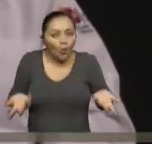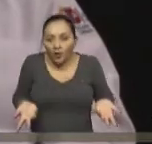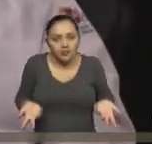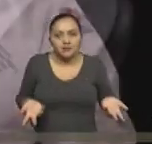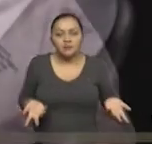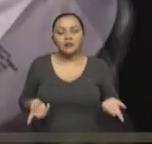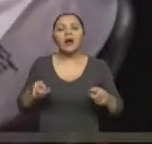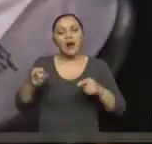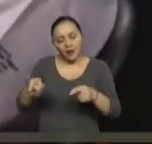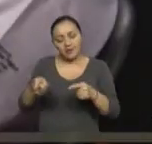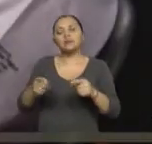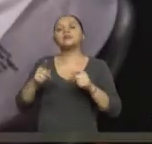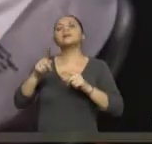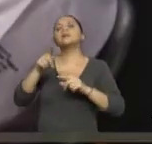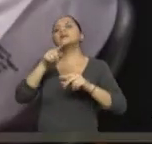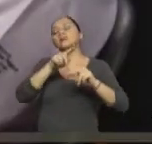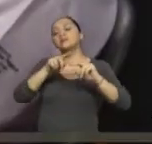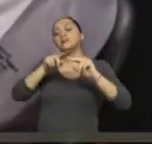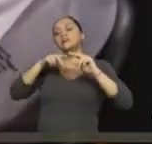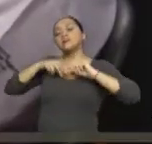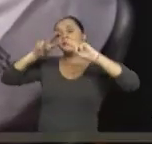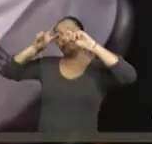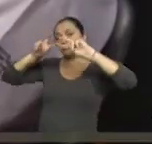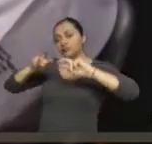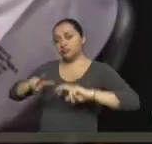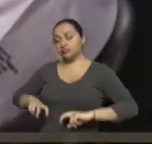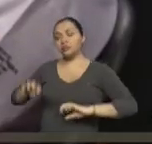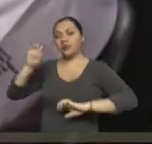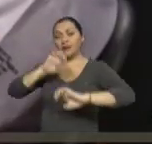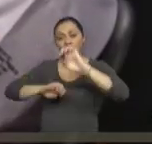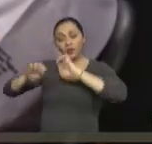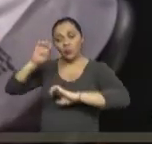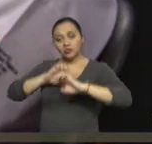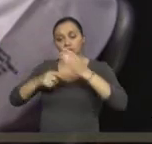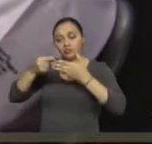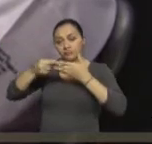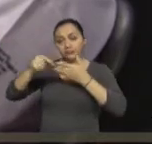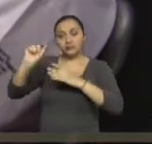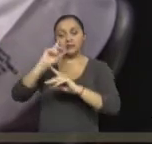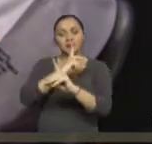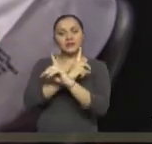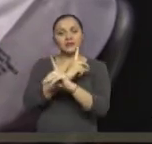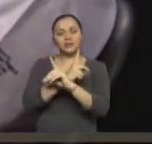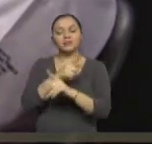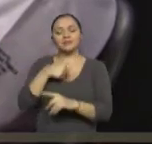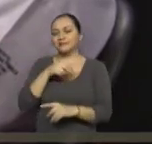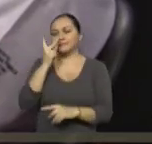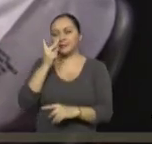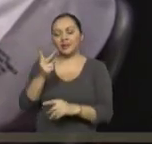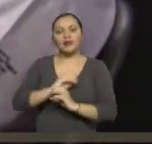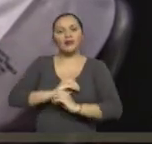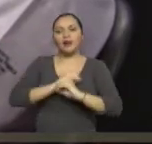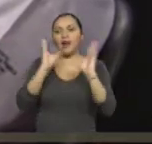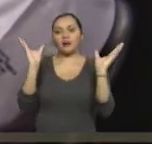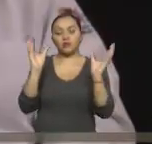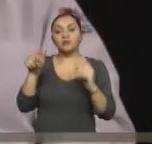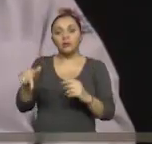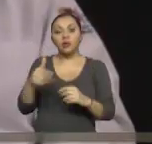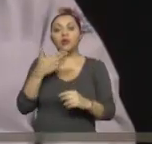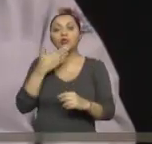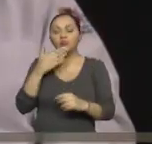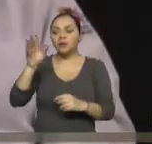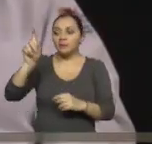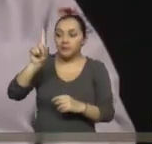Por eso es que en el estudio que se realiza para el dictamen de calificación de discapacidad, también vemos los recursos a los